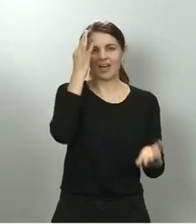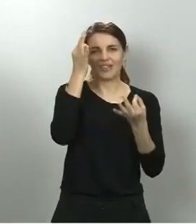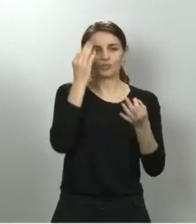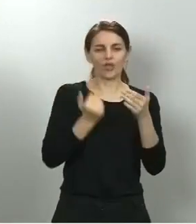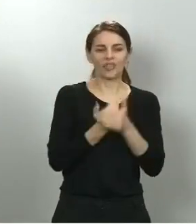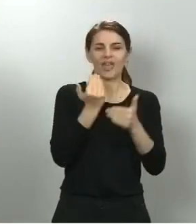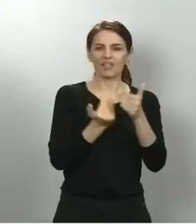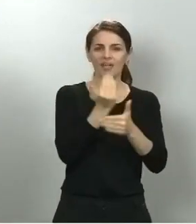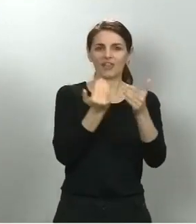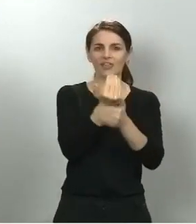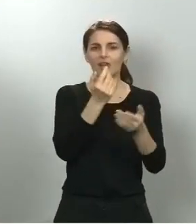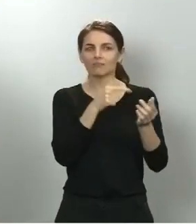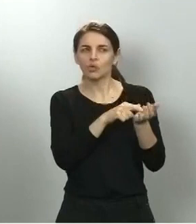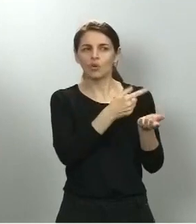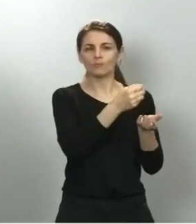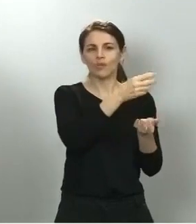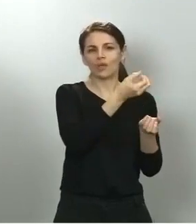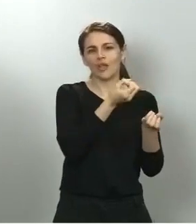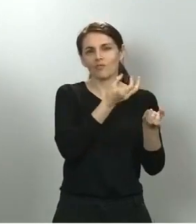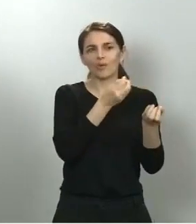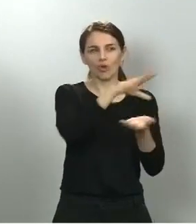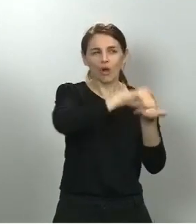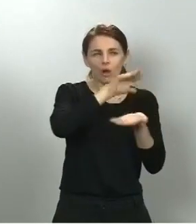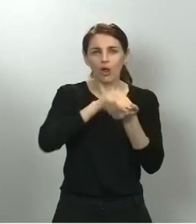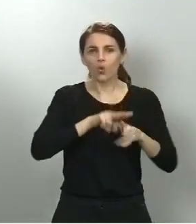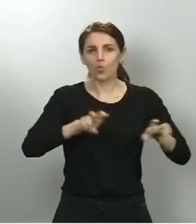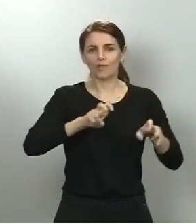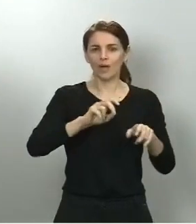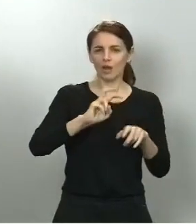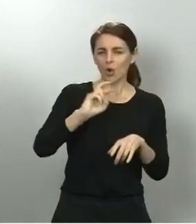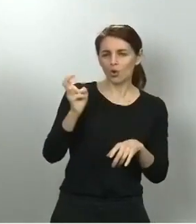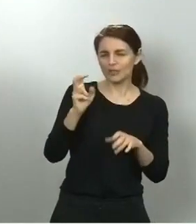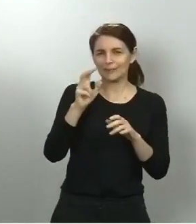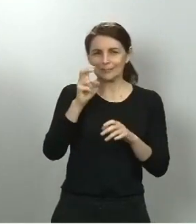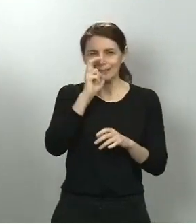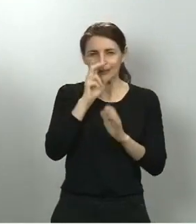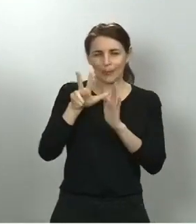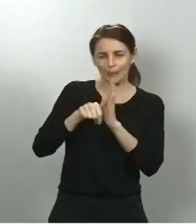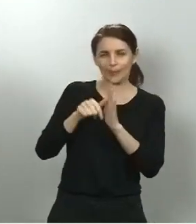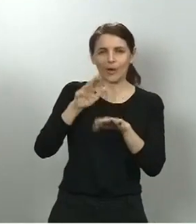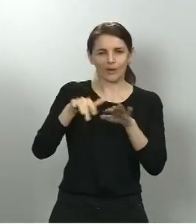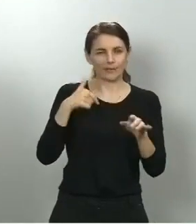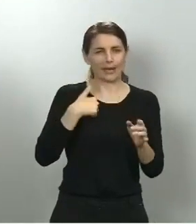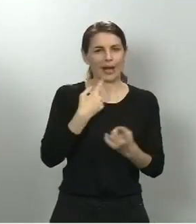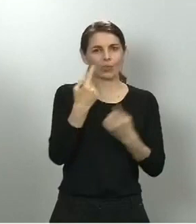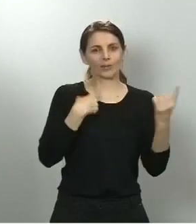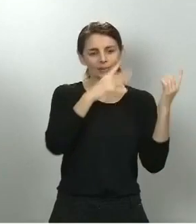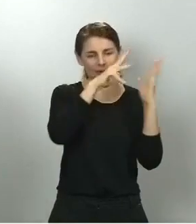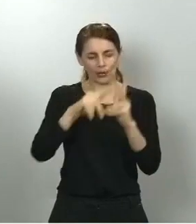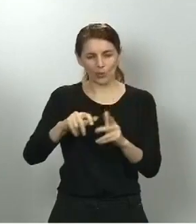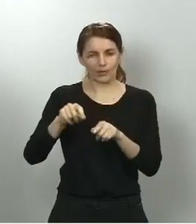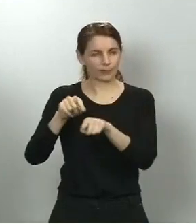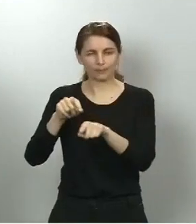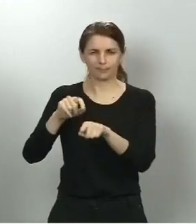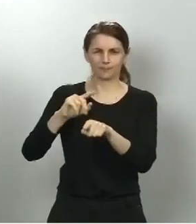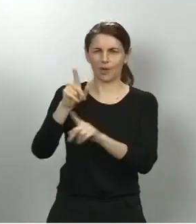información y esto hace que en algunos casos tengamos algunos problemas como hemos comentado los que hemos identificado hoy. Pero